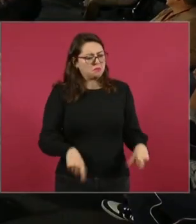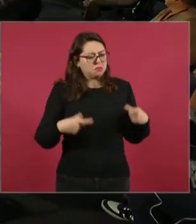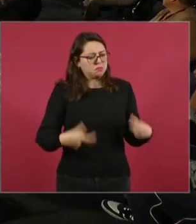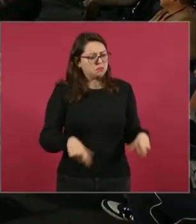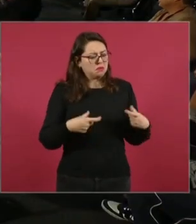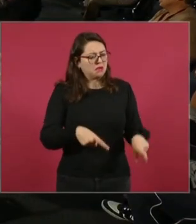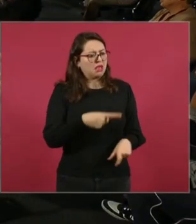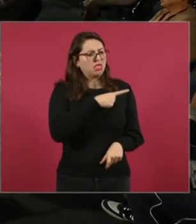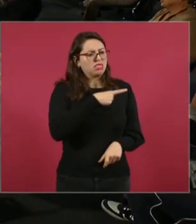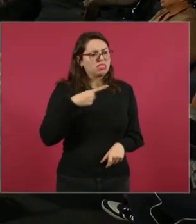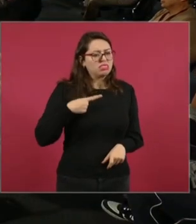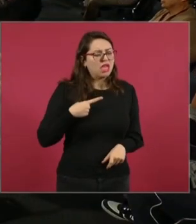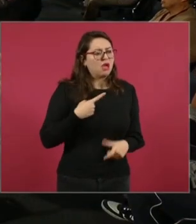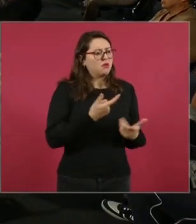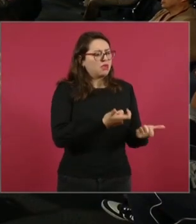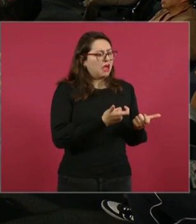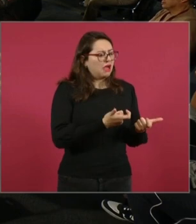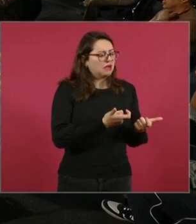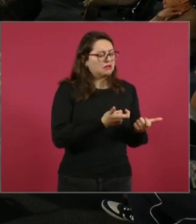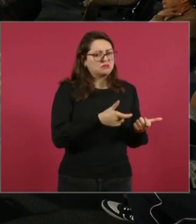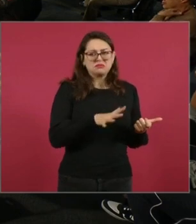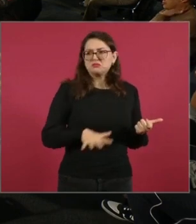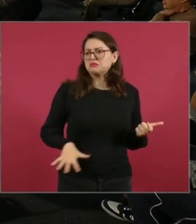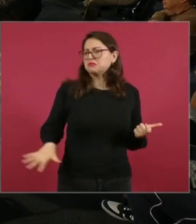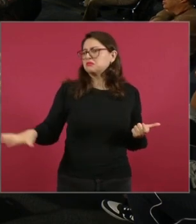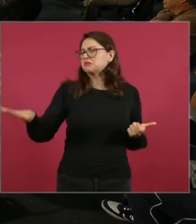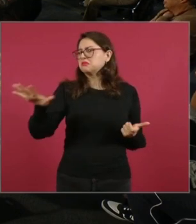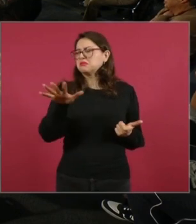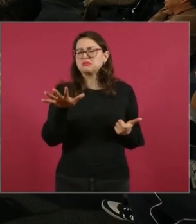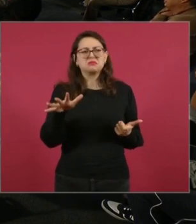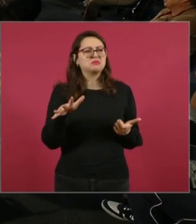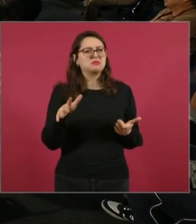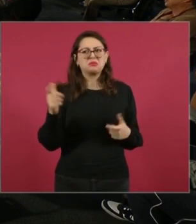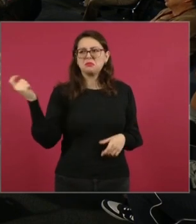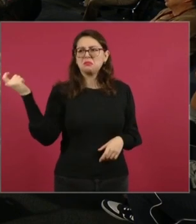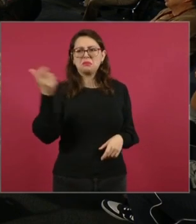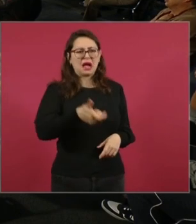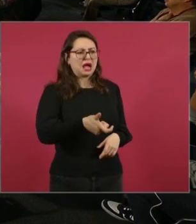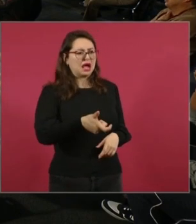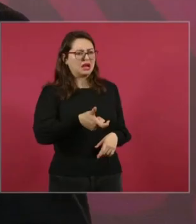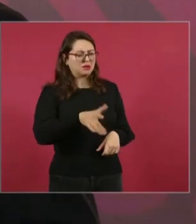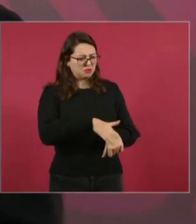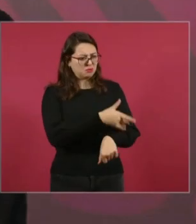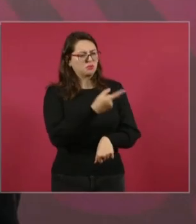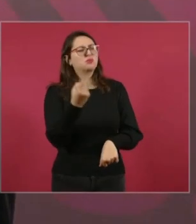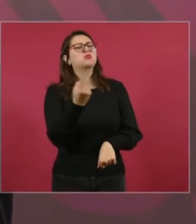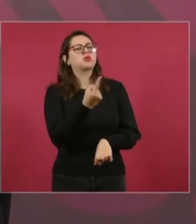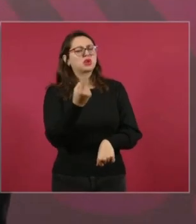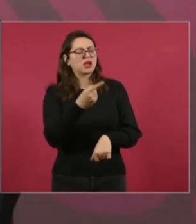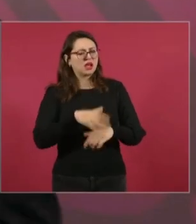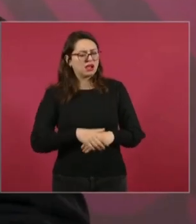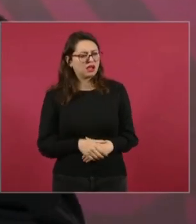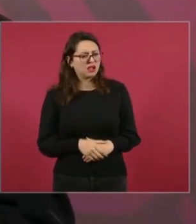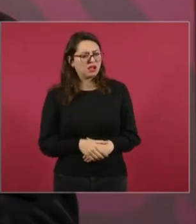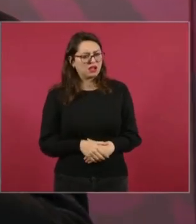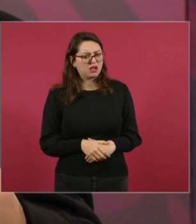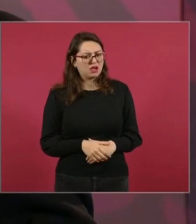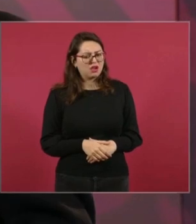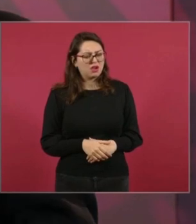deuda pública? El FOAPRO, porque lo traen de